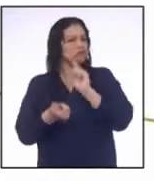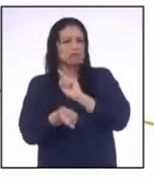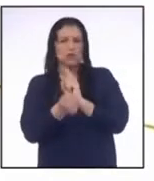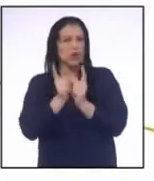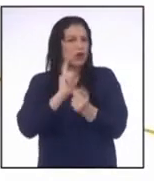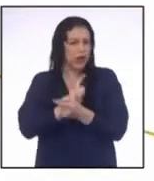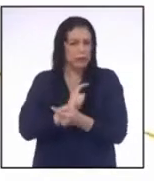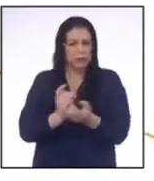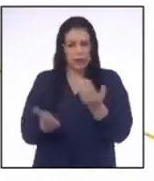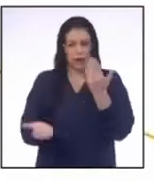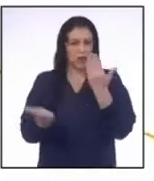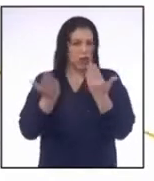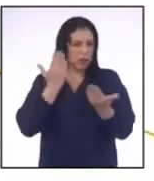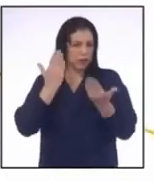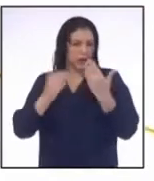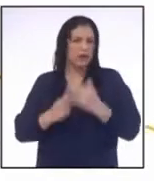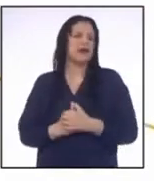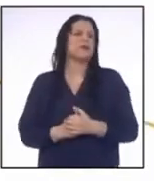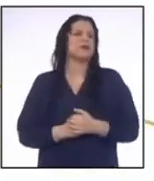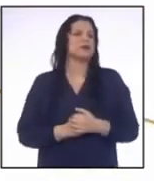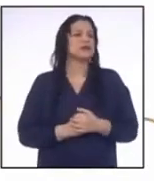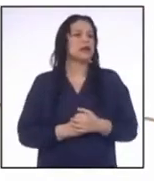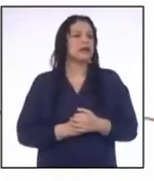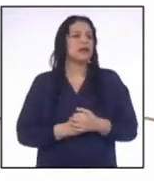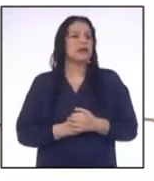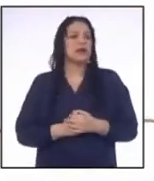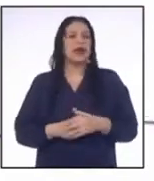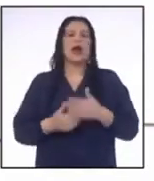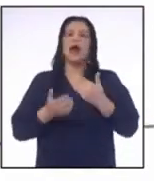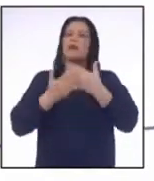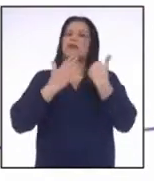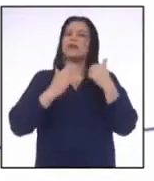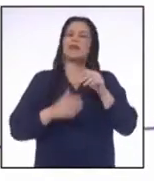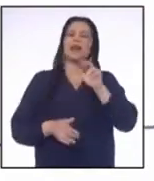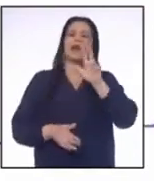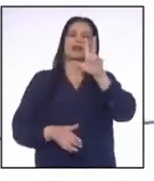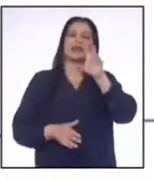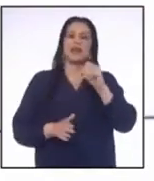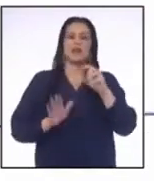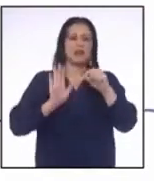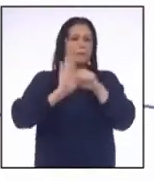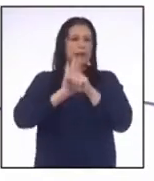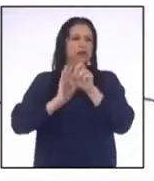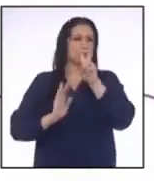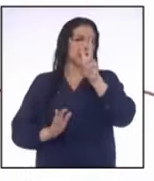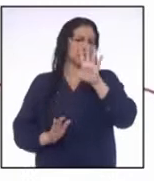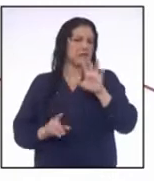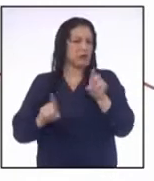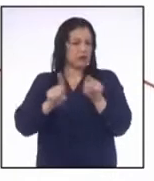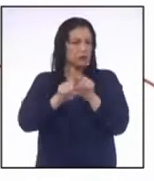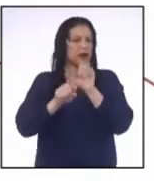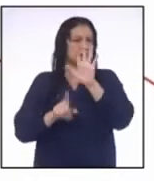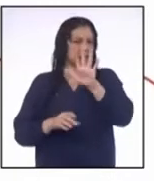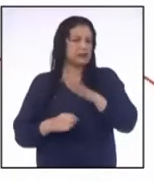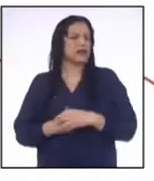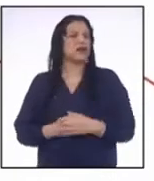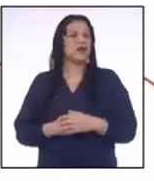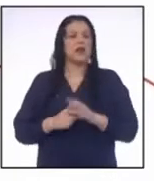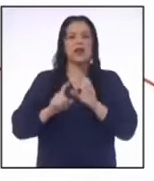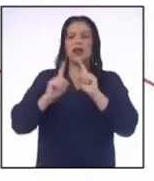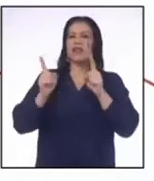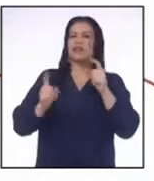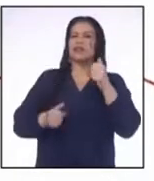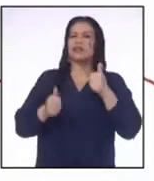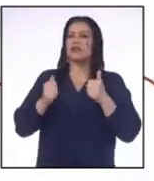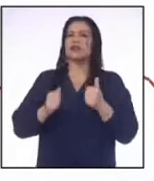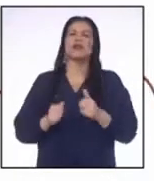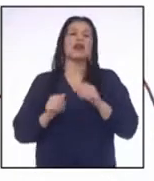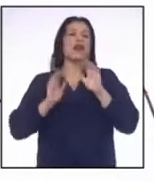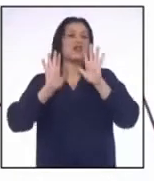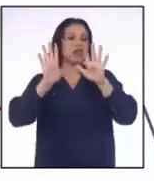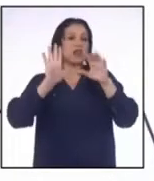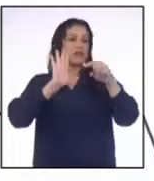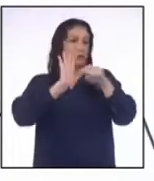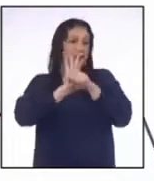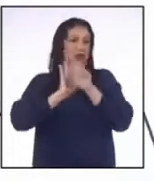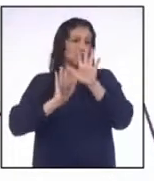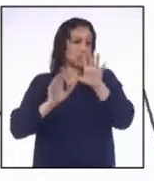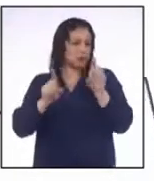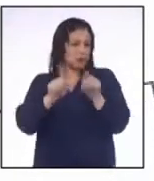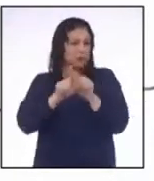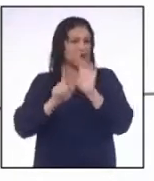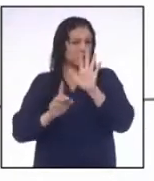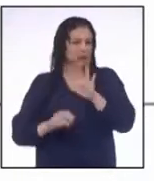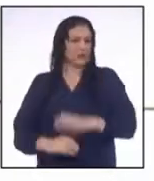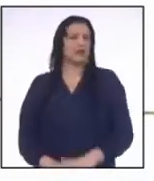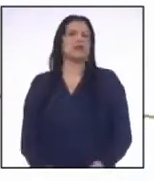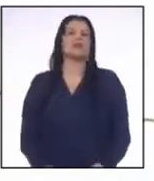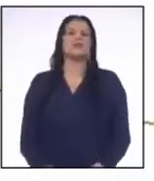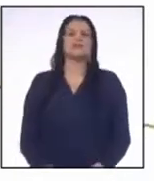Y compararemos La diferencia inicial era 30 menos 25 igual a 5 La diferencia final 10 menos 5 igual a